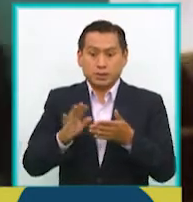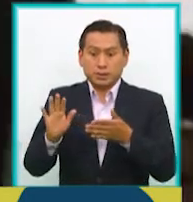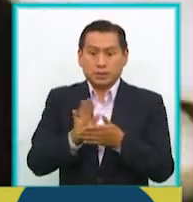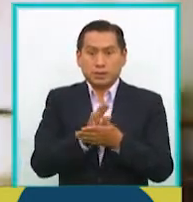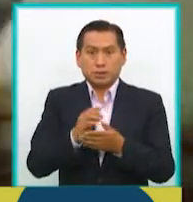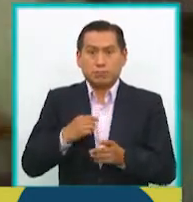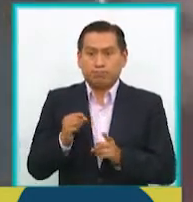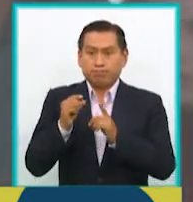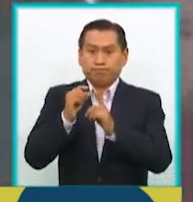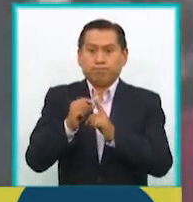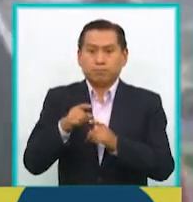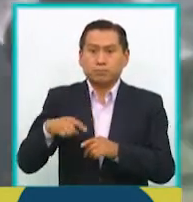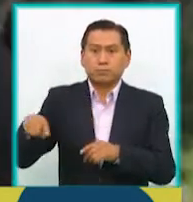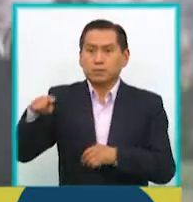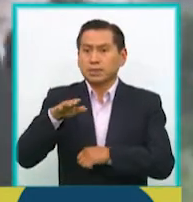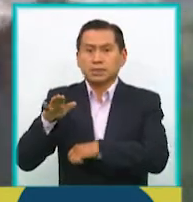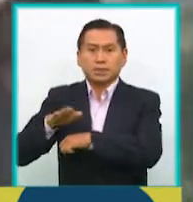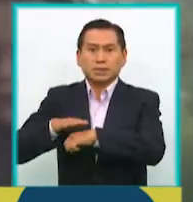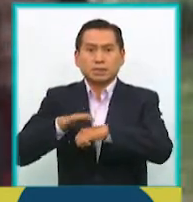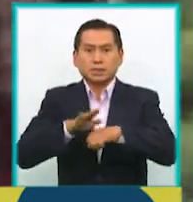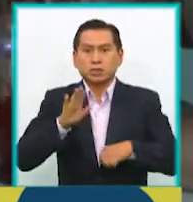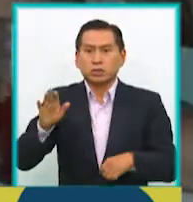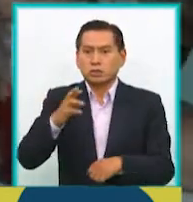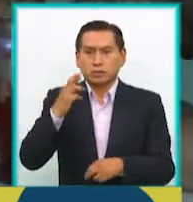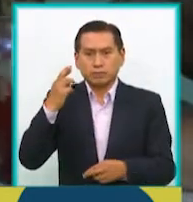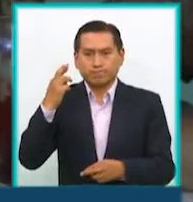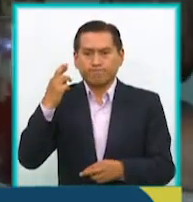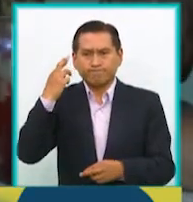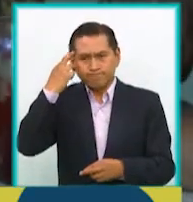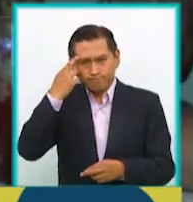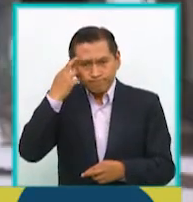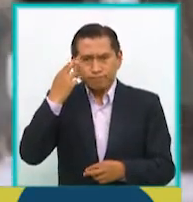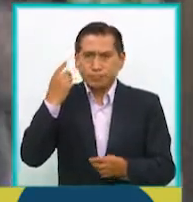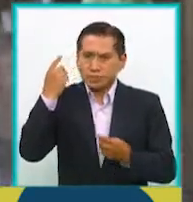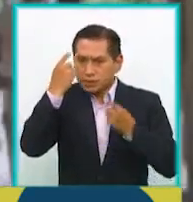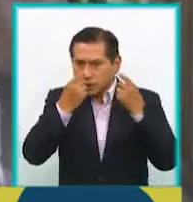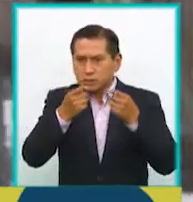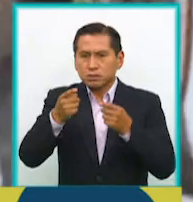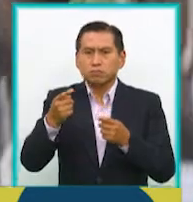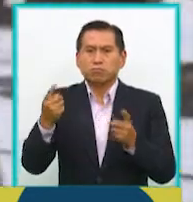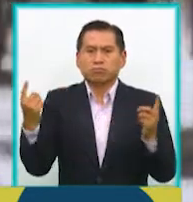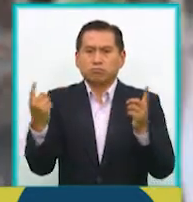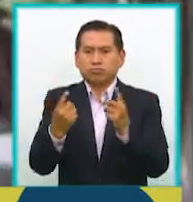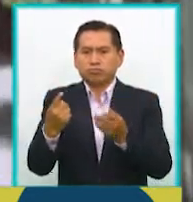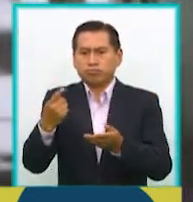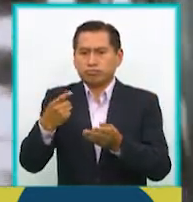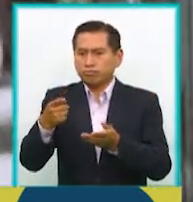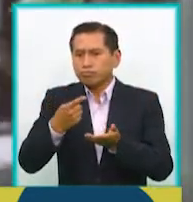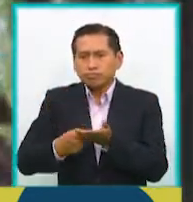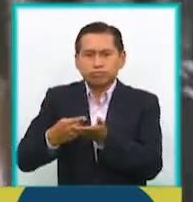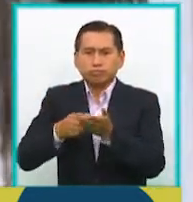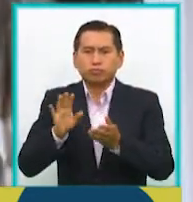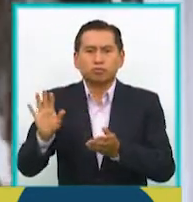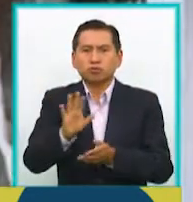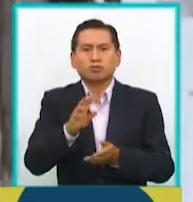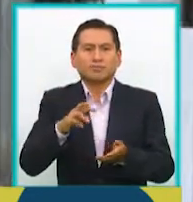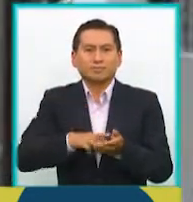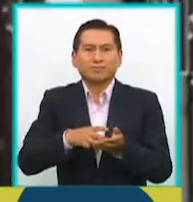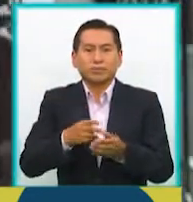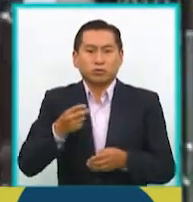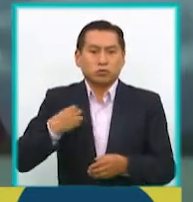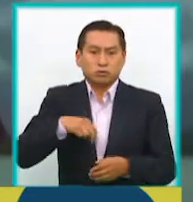plantear alguna reflexión, plantear alguna discusión, y nosotros intentamos, intentamos obviamente desde